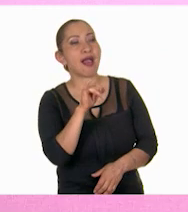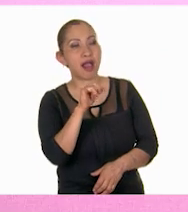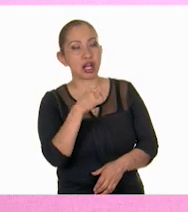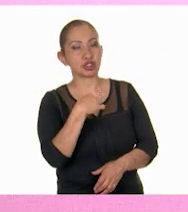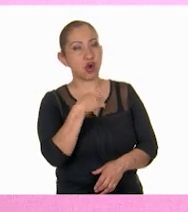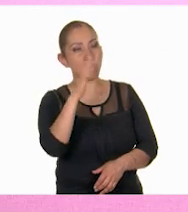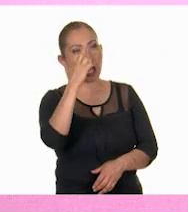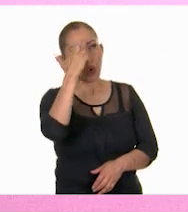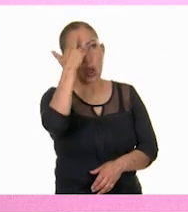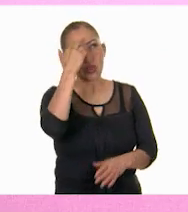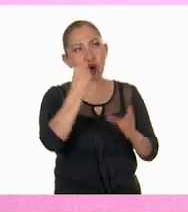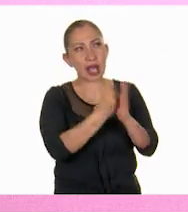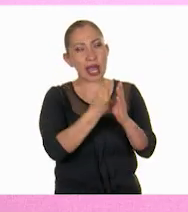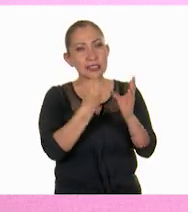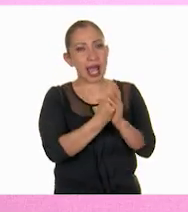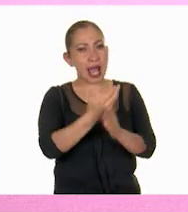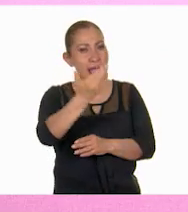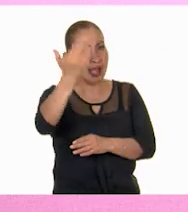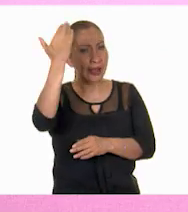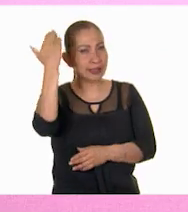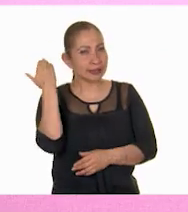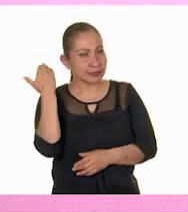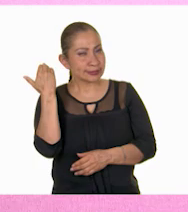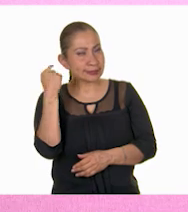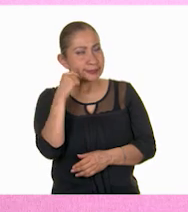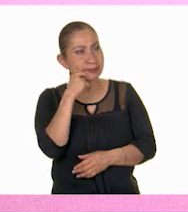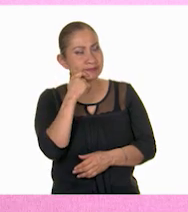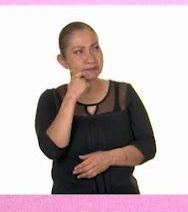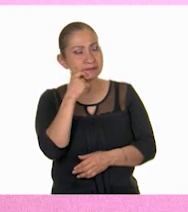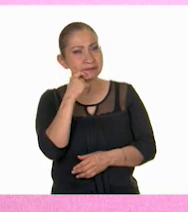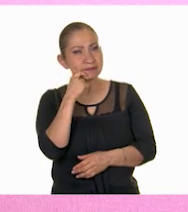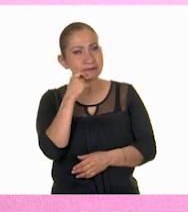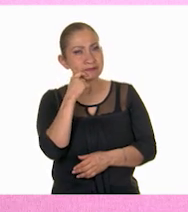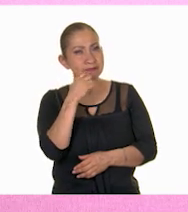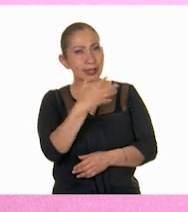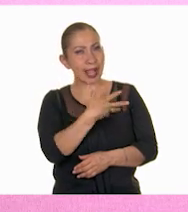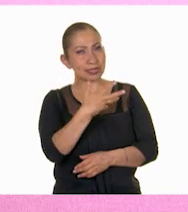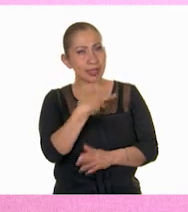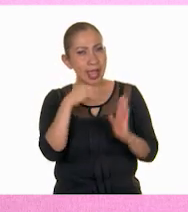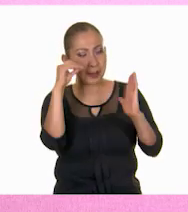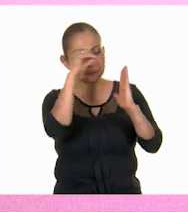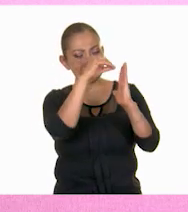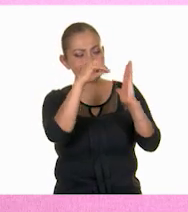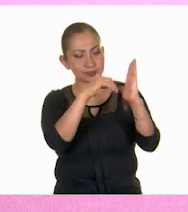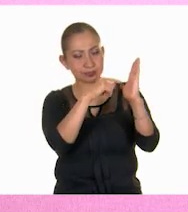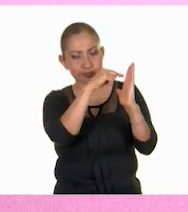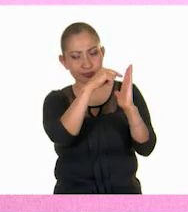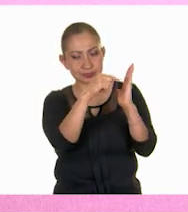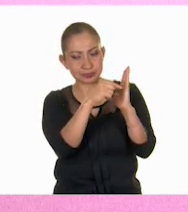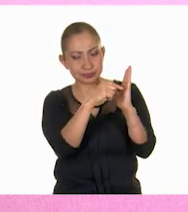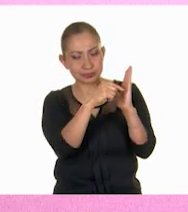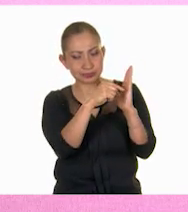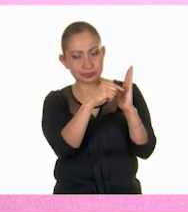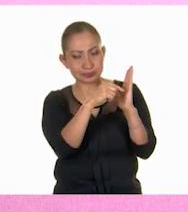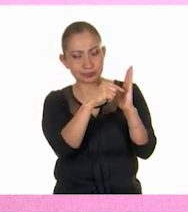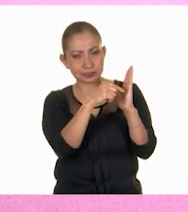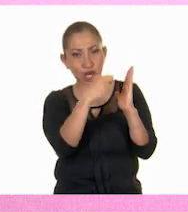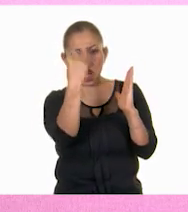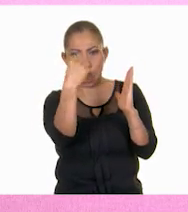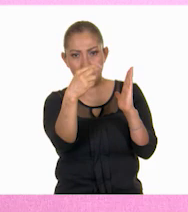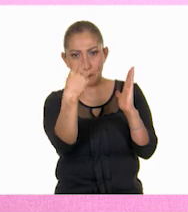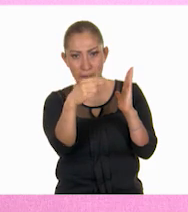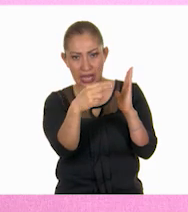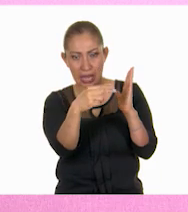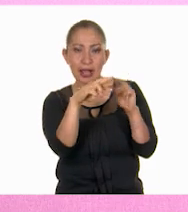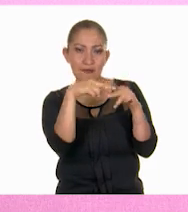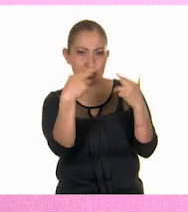yo me acuerdo en las clases pasadas que tenía algunos elementos como el nombre